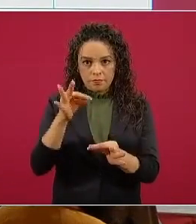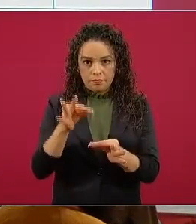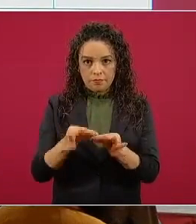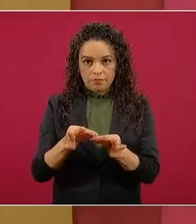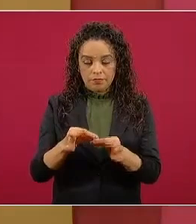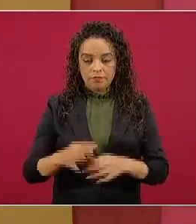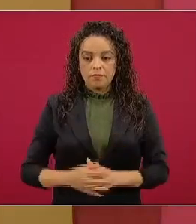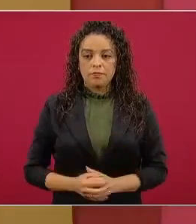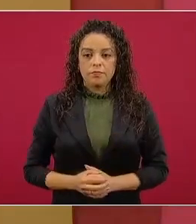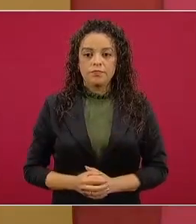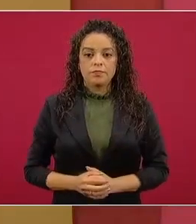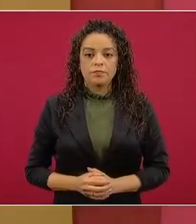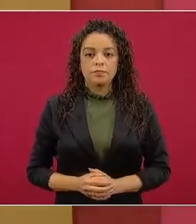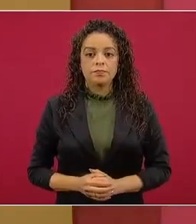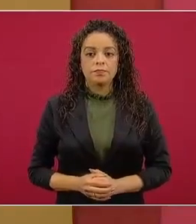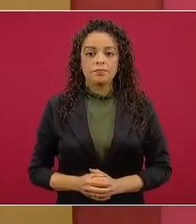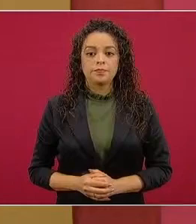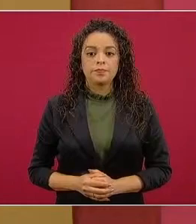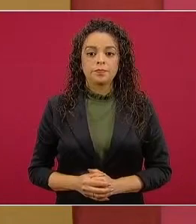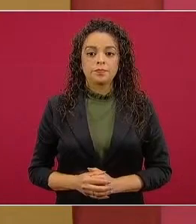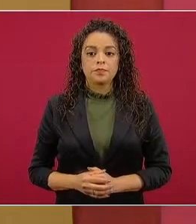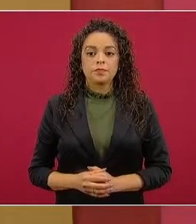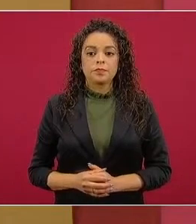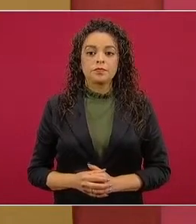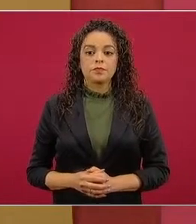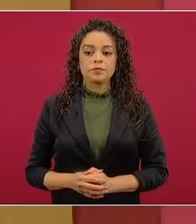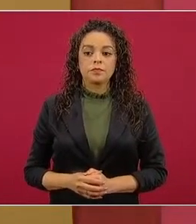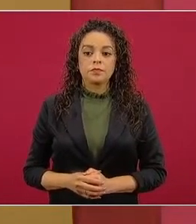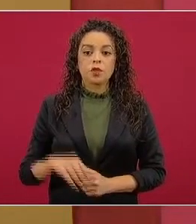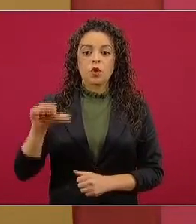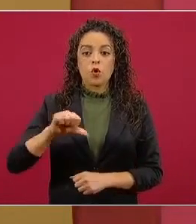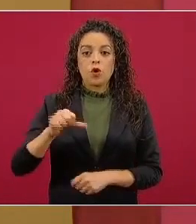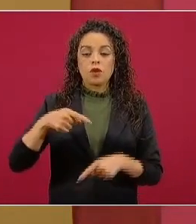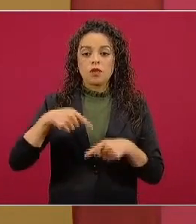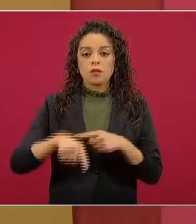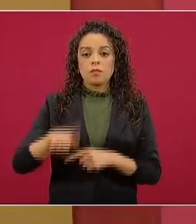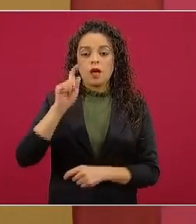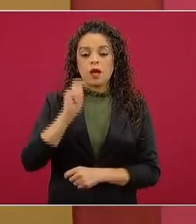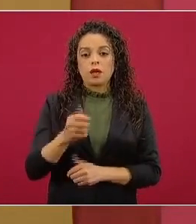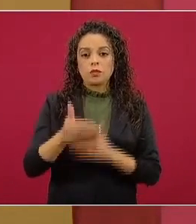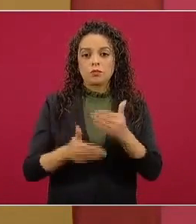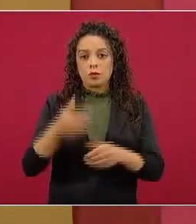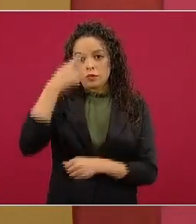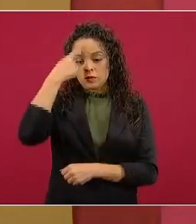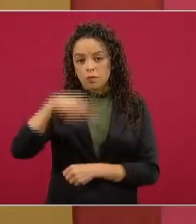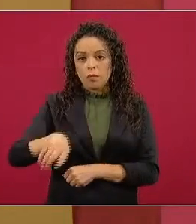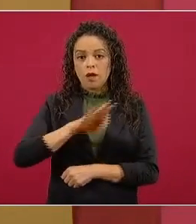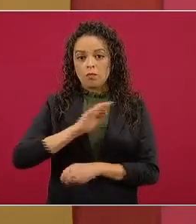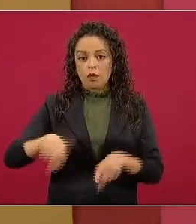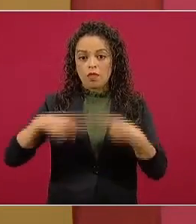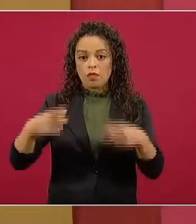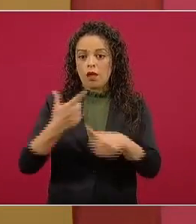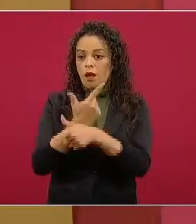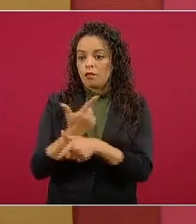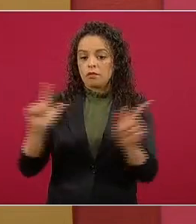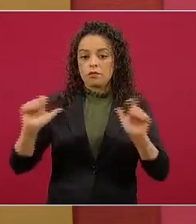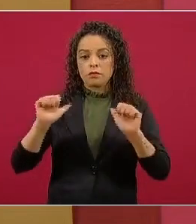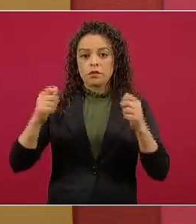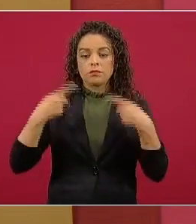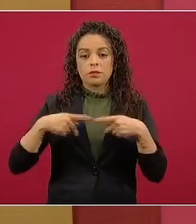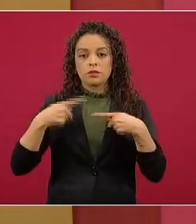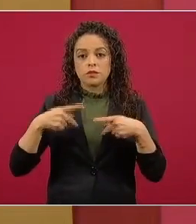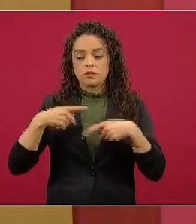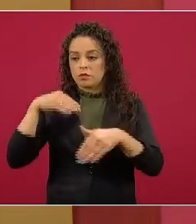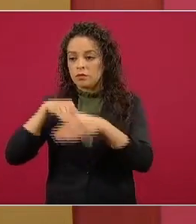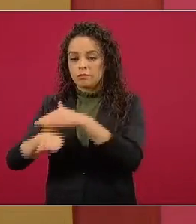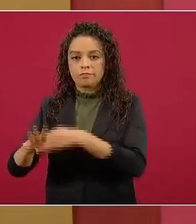hoy inició el proceso de amnistía para dejar libertad a presos políticos cumplido nos falta